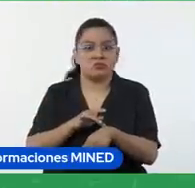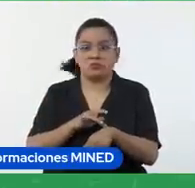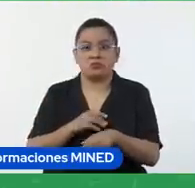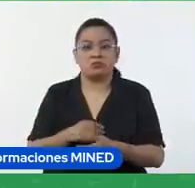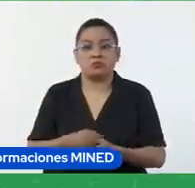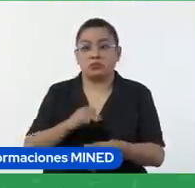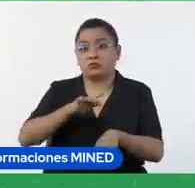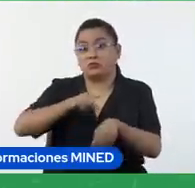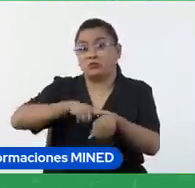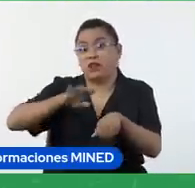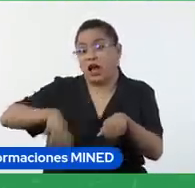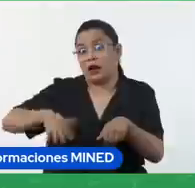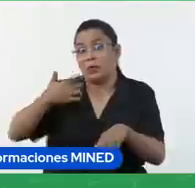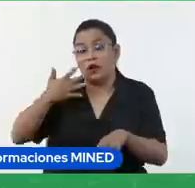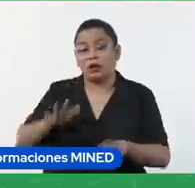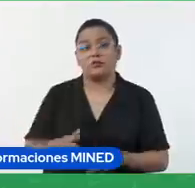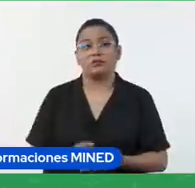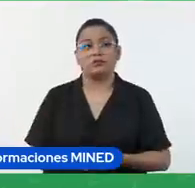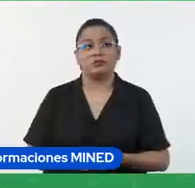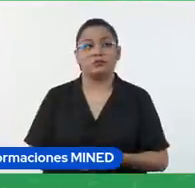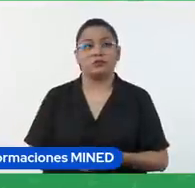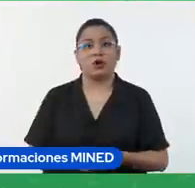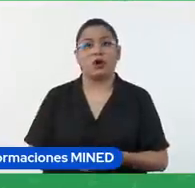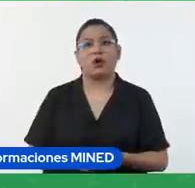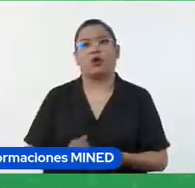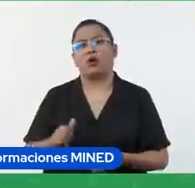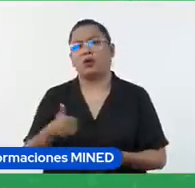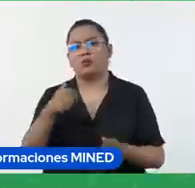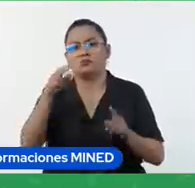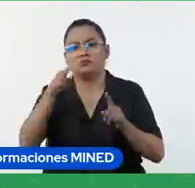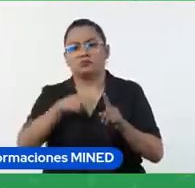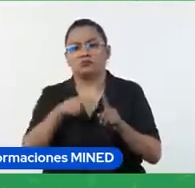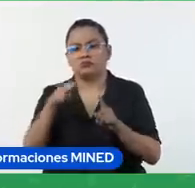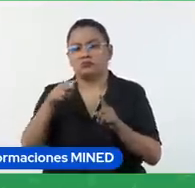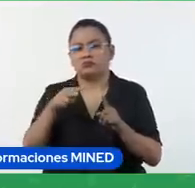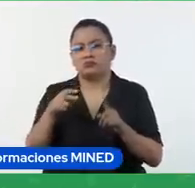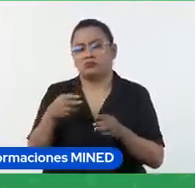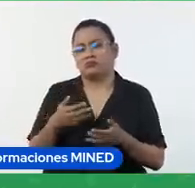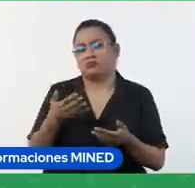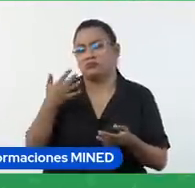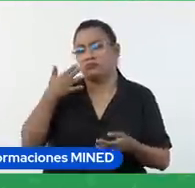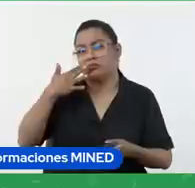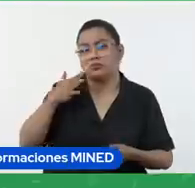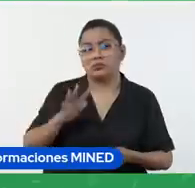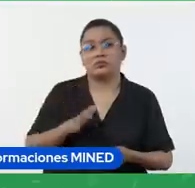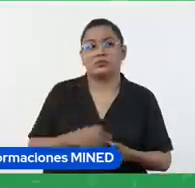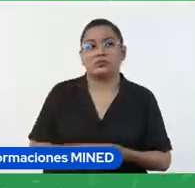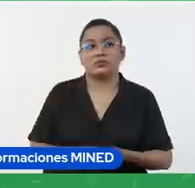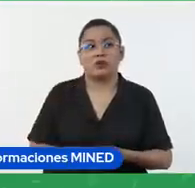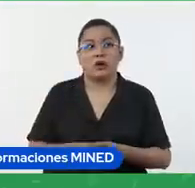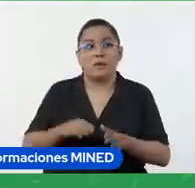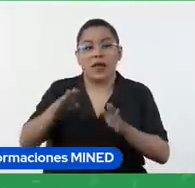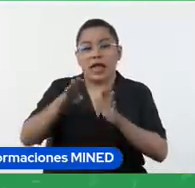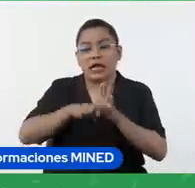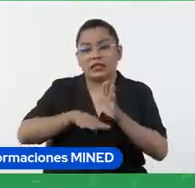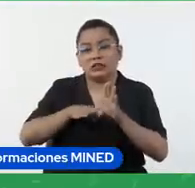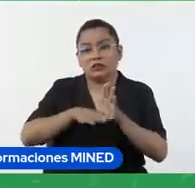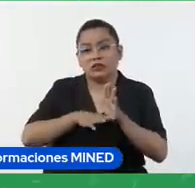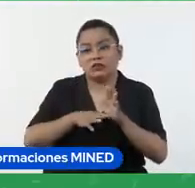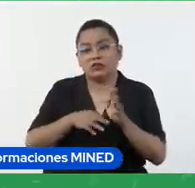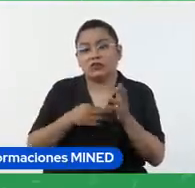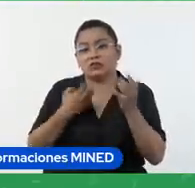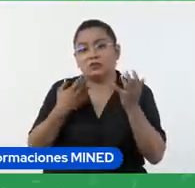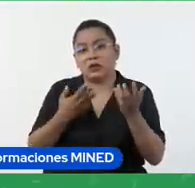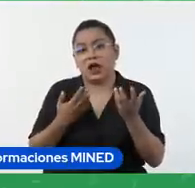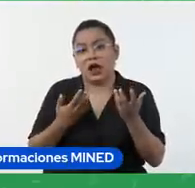Tal vez ustedes utilizan aquí otros criterios. Yo utilicé excede los estándares, alcanza por debajo de los estándares. Podría ser